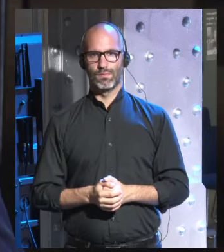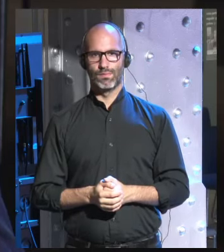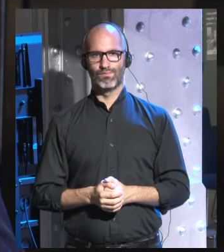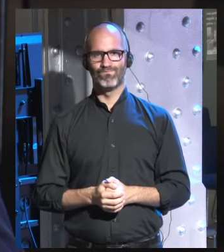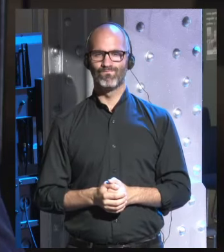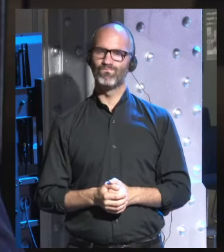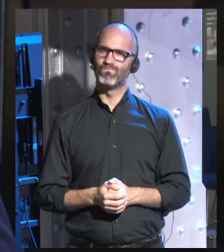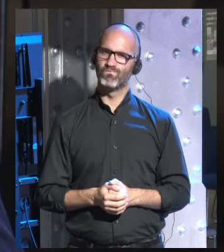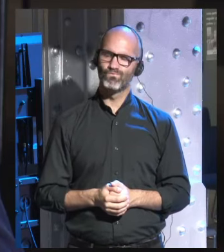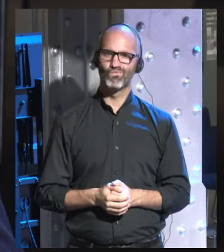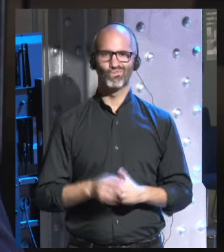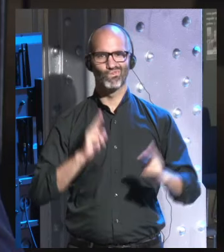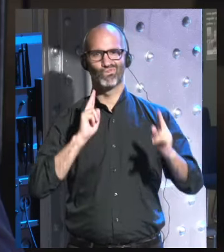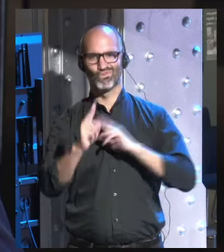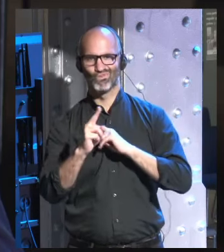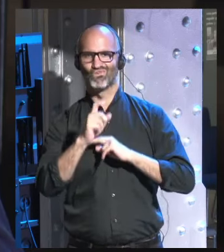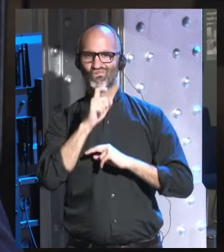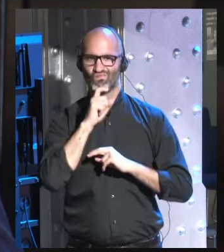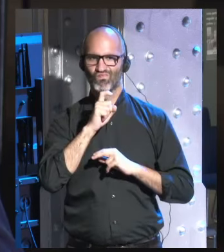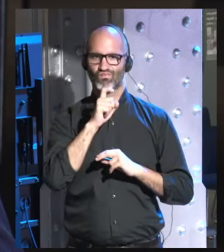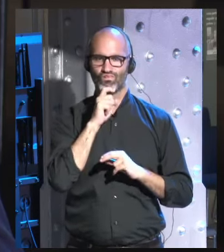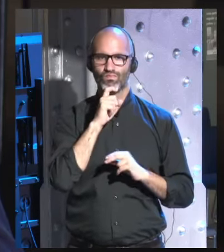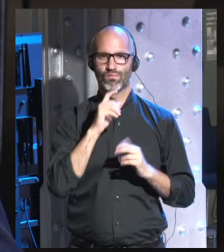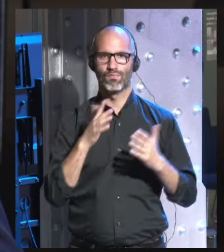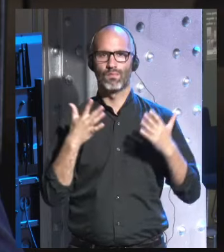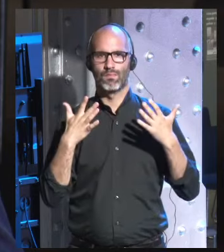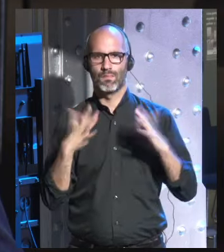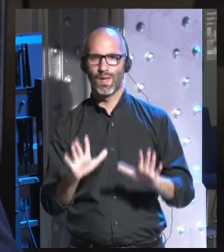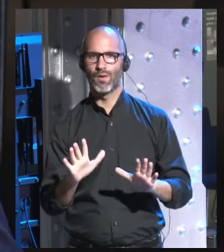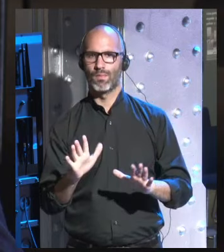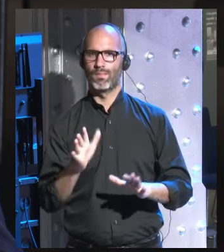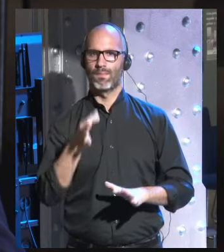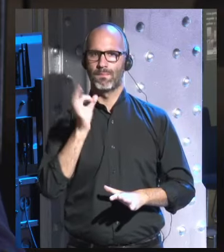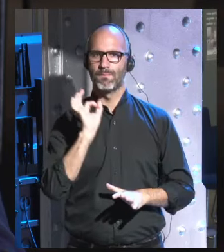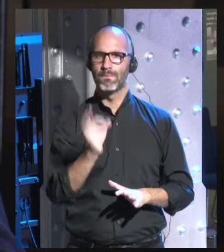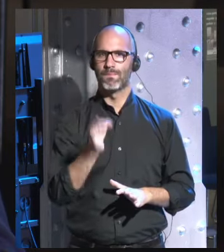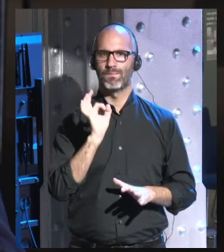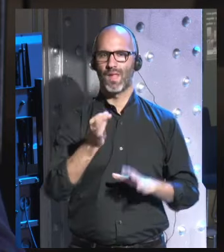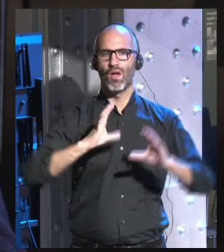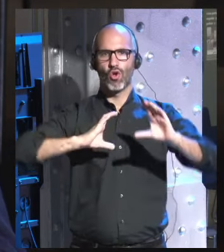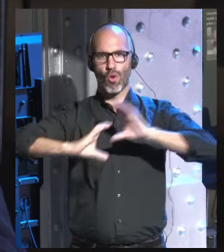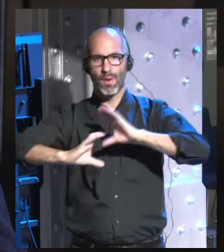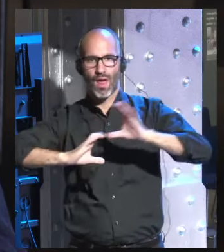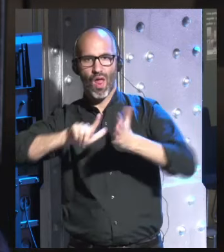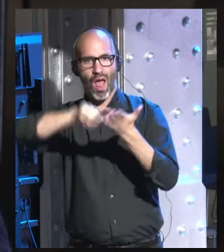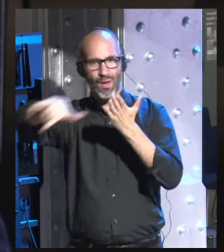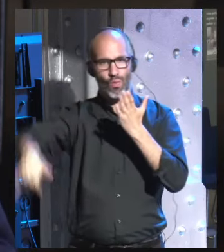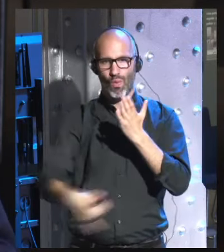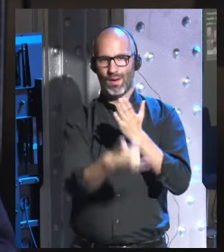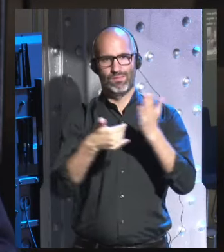difícil de decir pero ciertamente la comunicación el lenguaje cambiarán